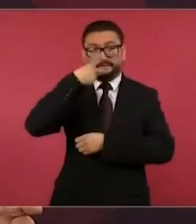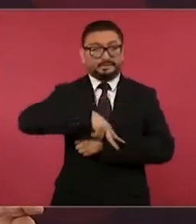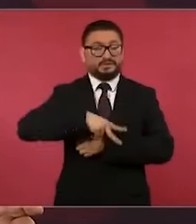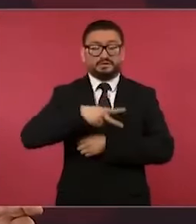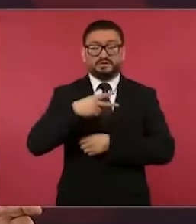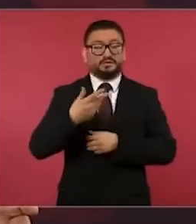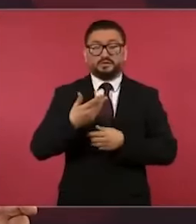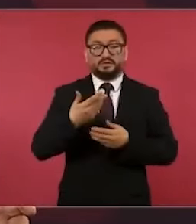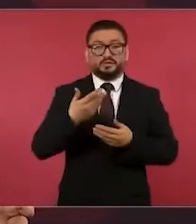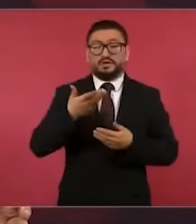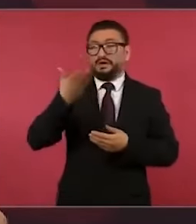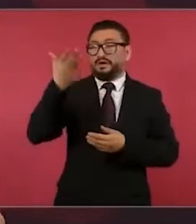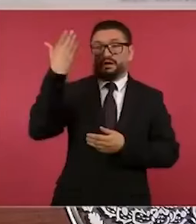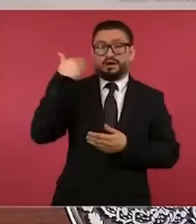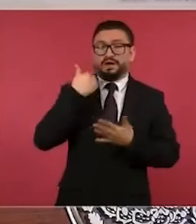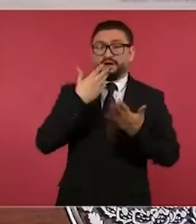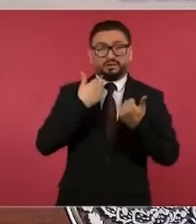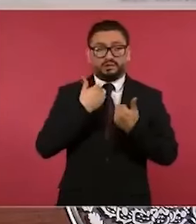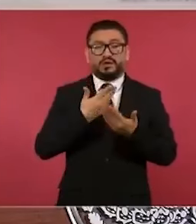como ahora,